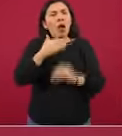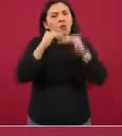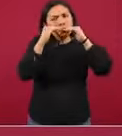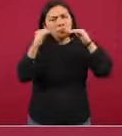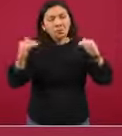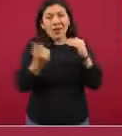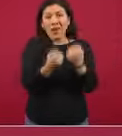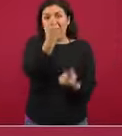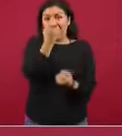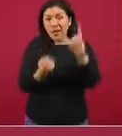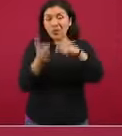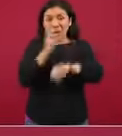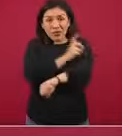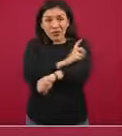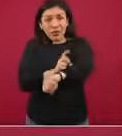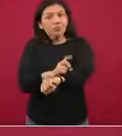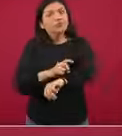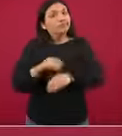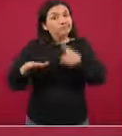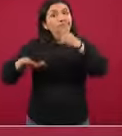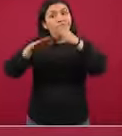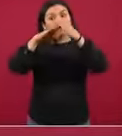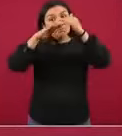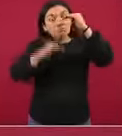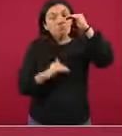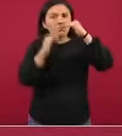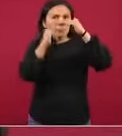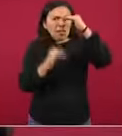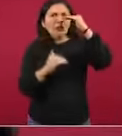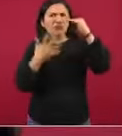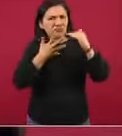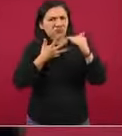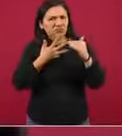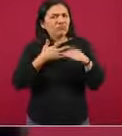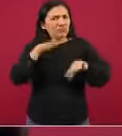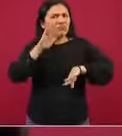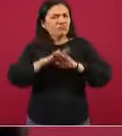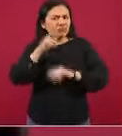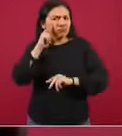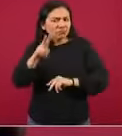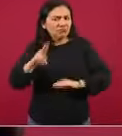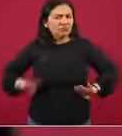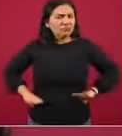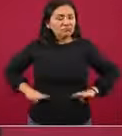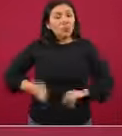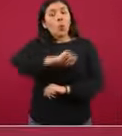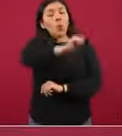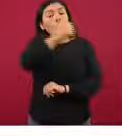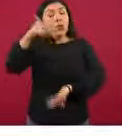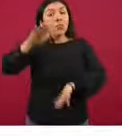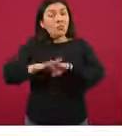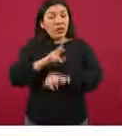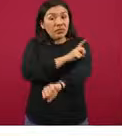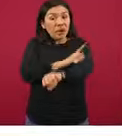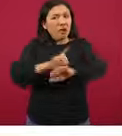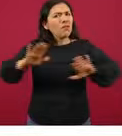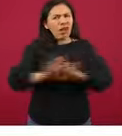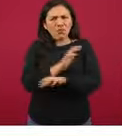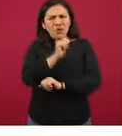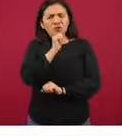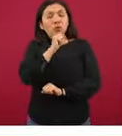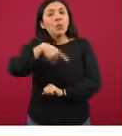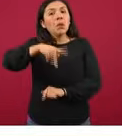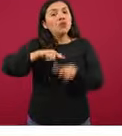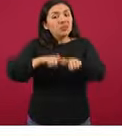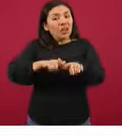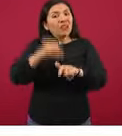hay delegaciones que están muy por debajo, o con tiempos muy razonables y otras delegaciones que aunque no han cambiado siguen